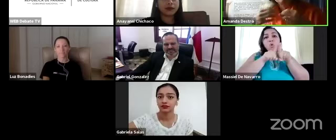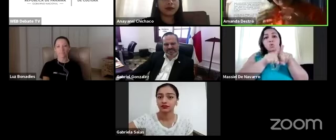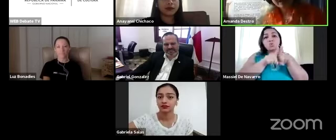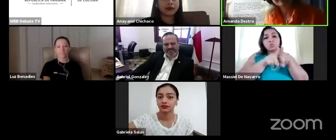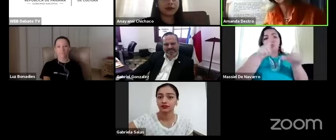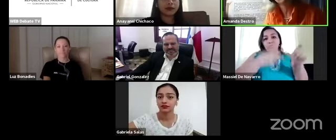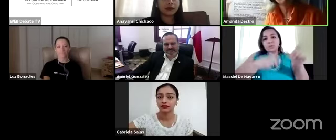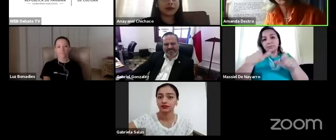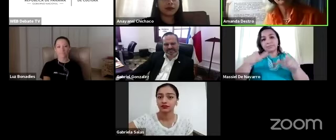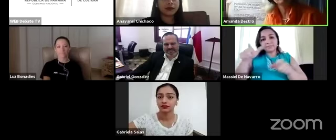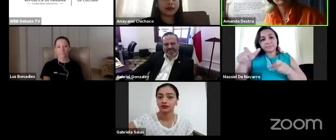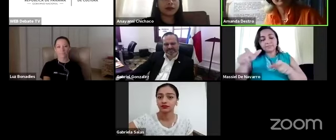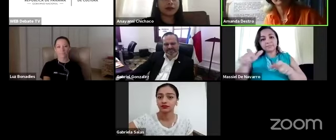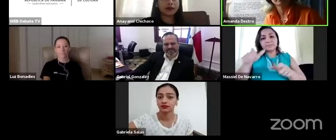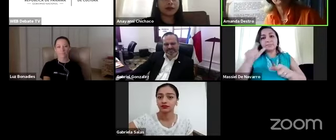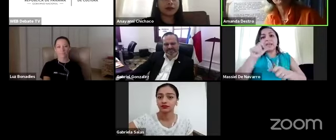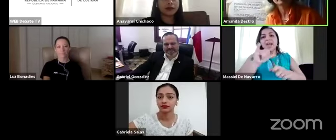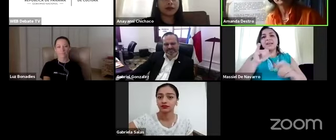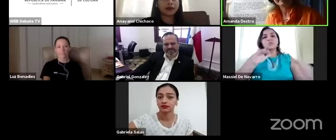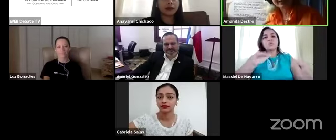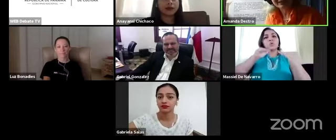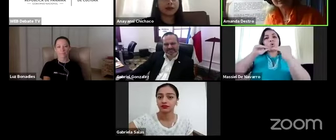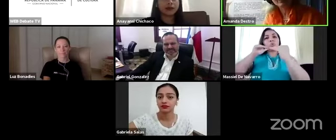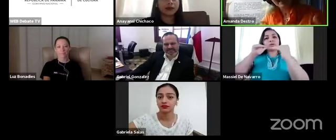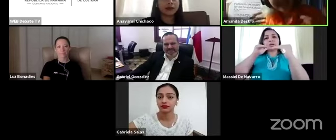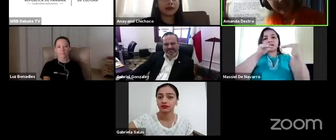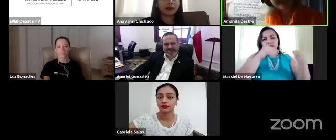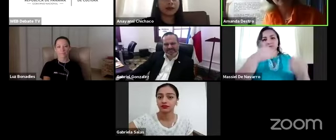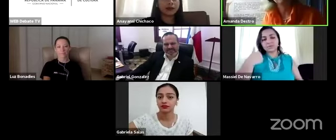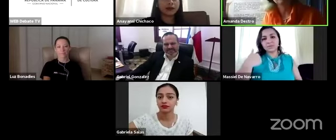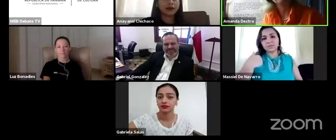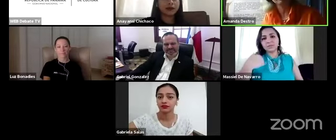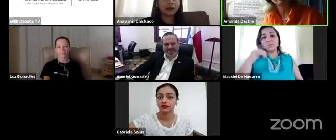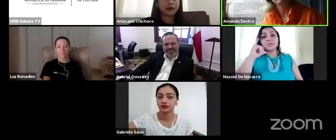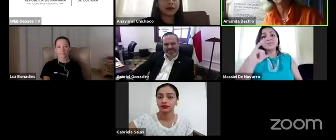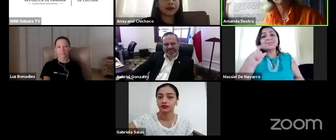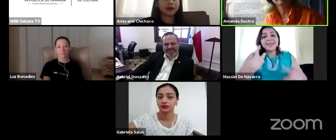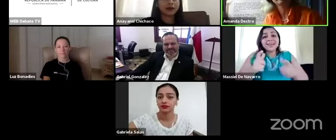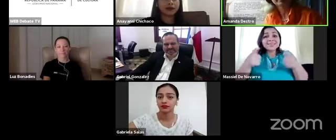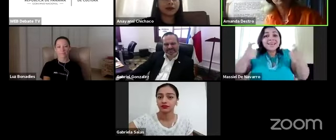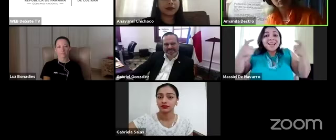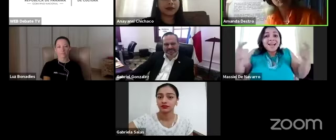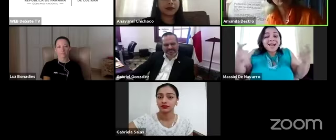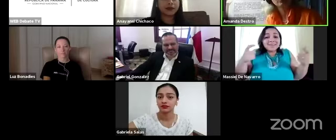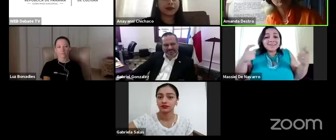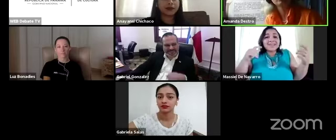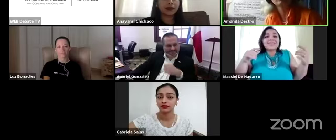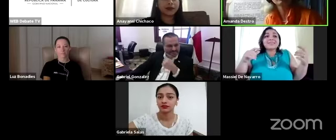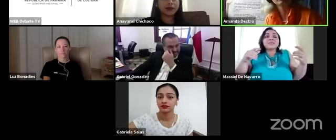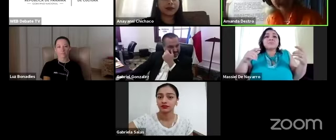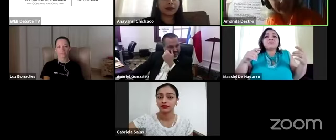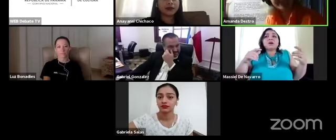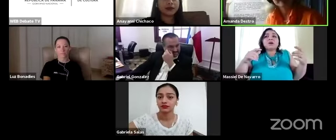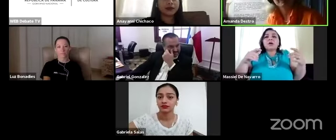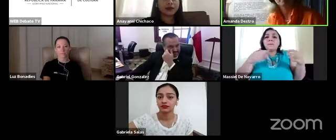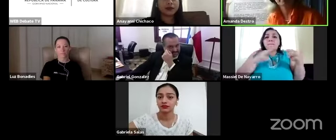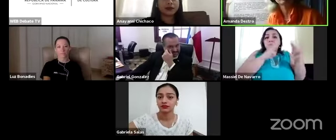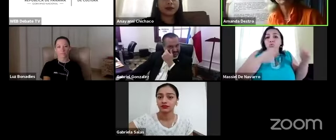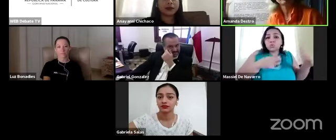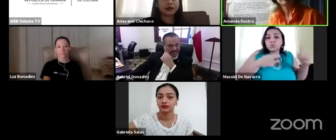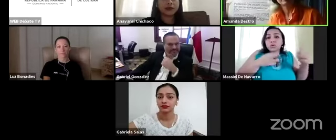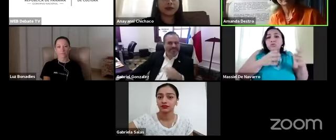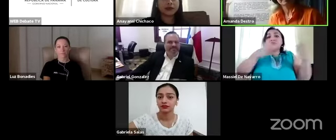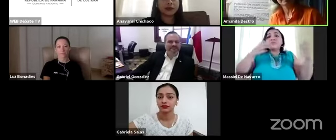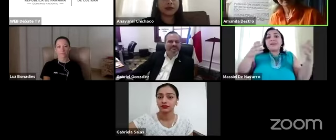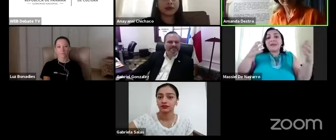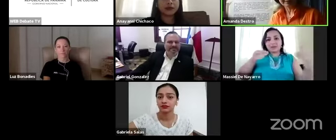estos son los retos que tenemos y estas son las grandes posibilidades que tiene el mundo de los museos en este momento